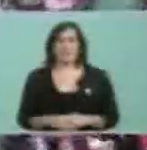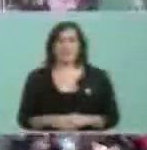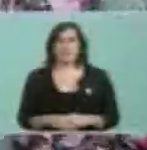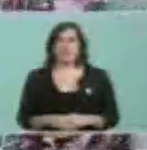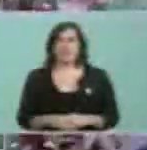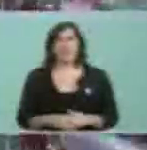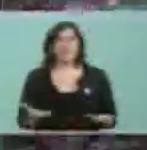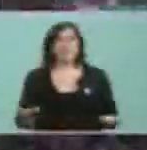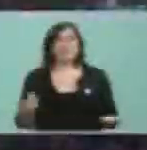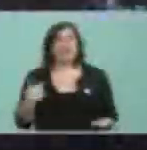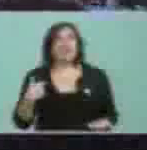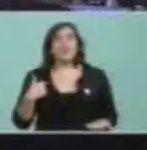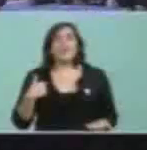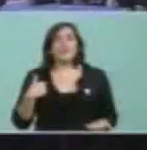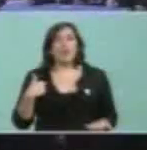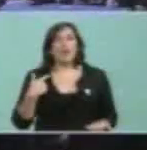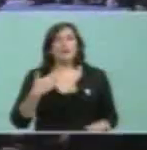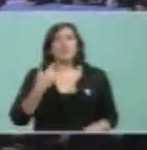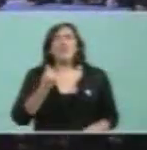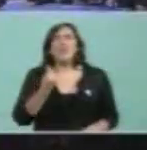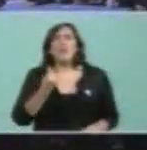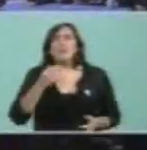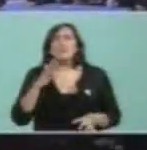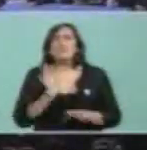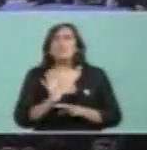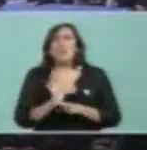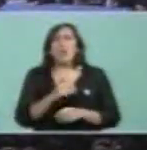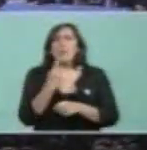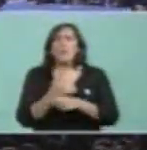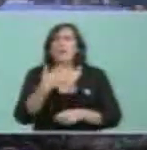No entendería un acto si no estuvieran ustedes, realmente.